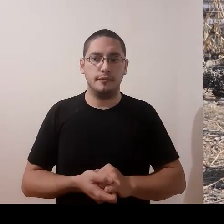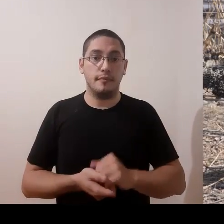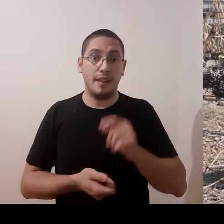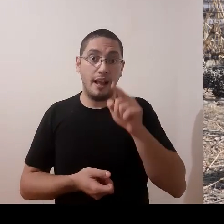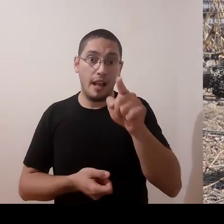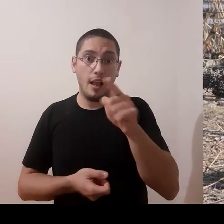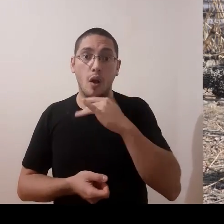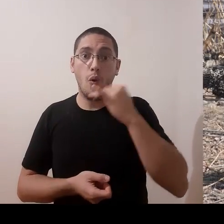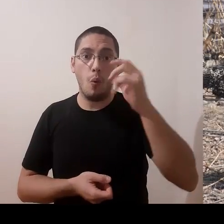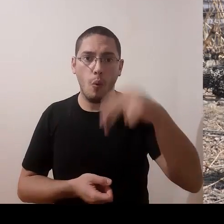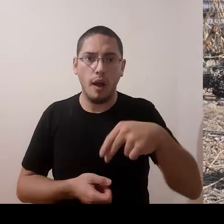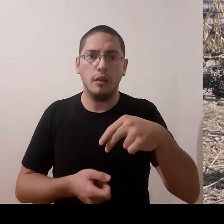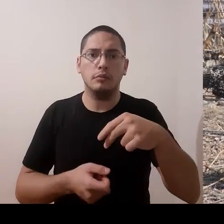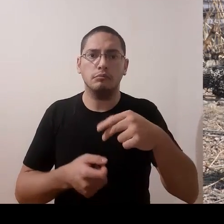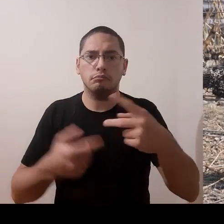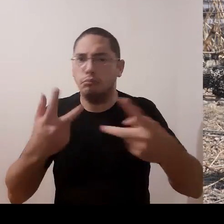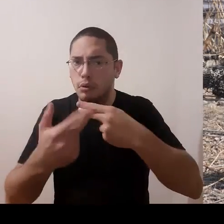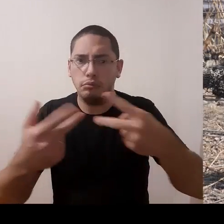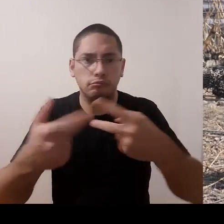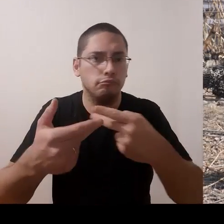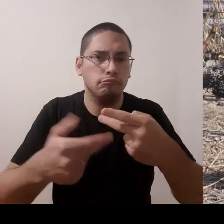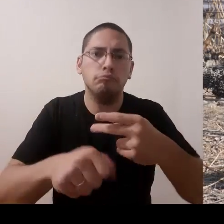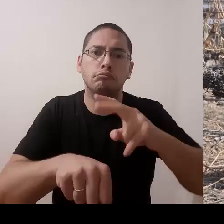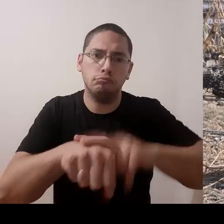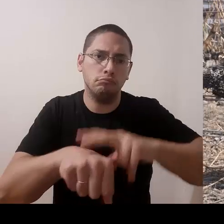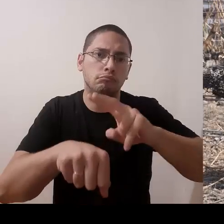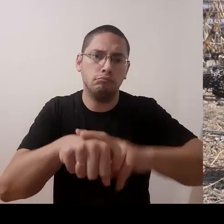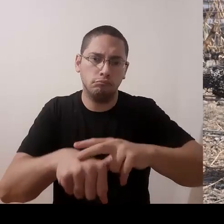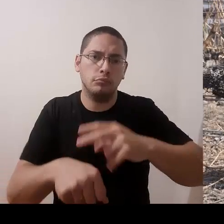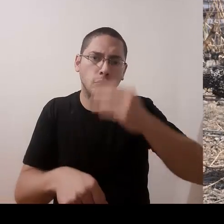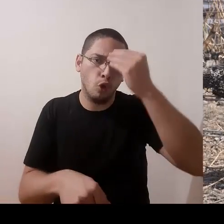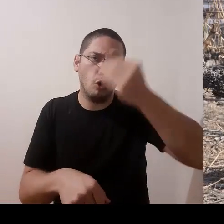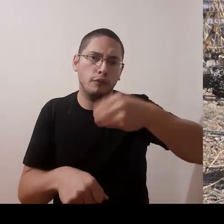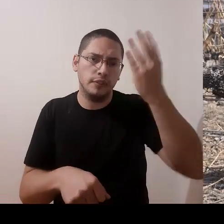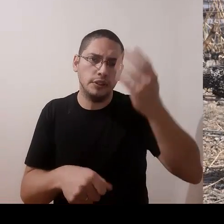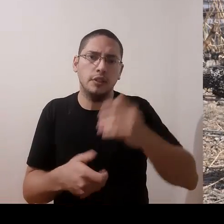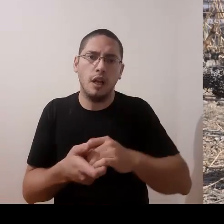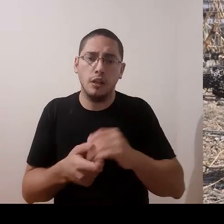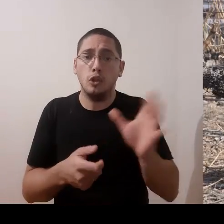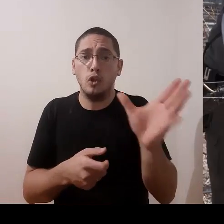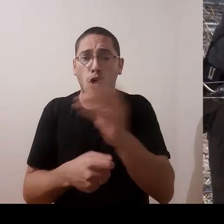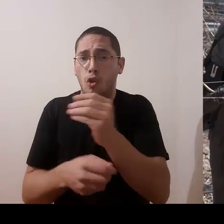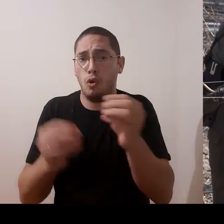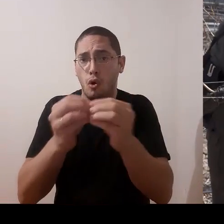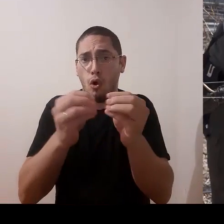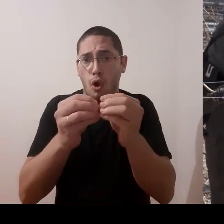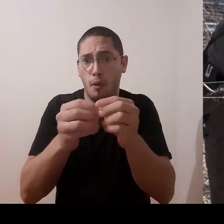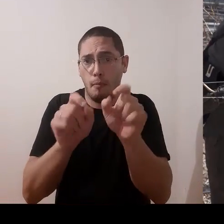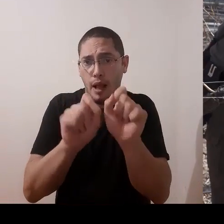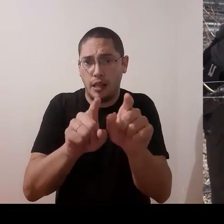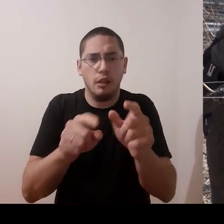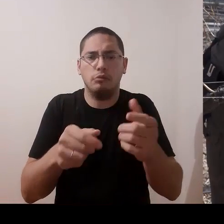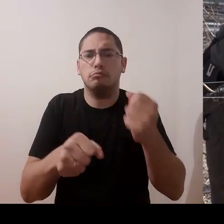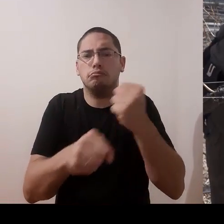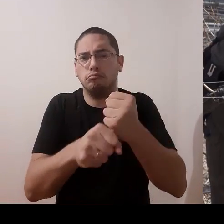Es una persona que poda muy bien, por lo general, todos los que trabajan saben podar.